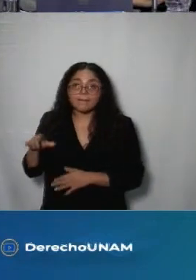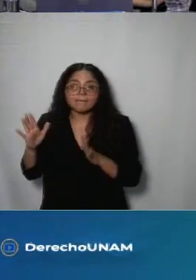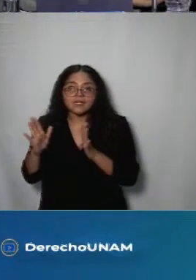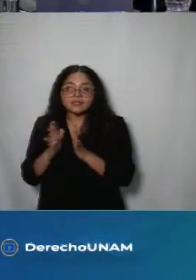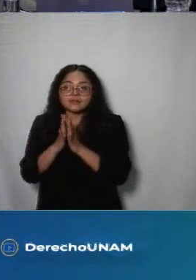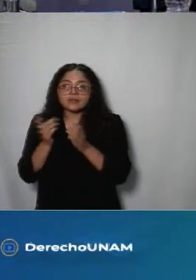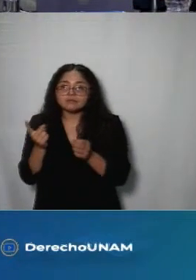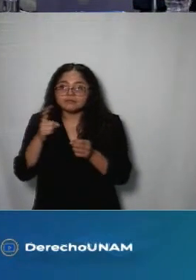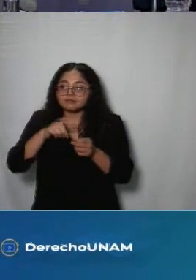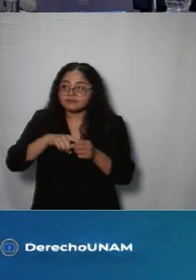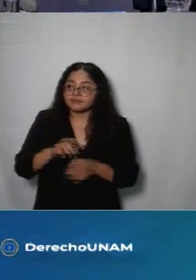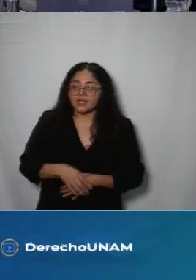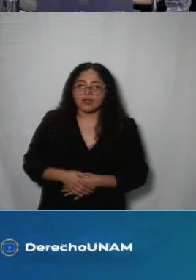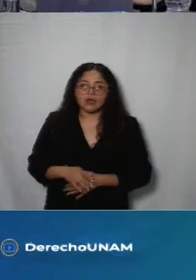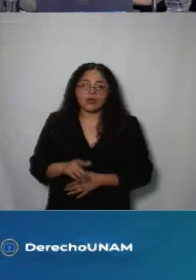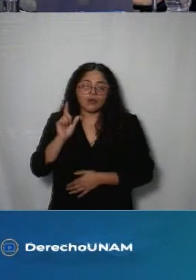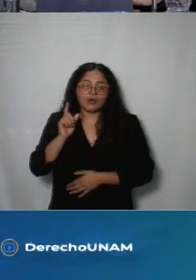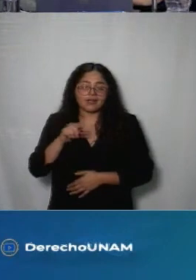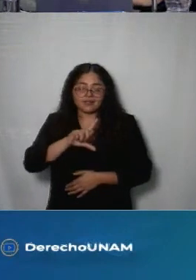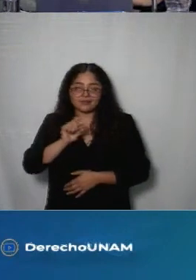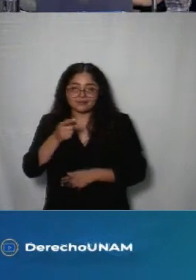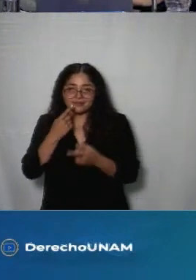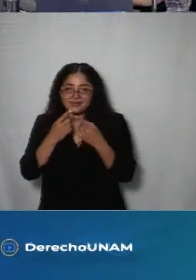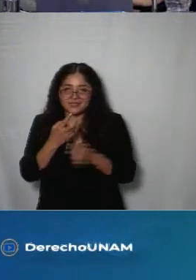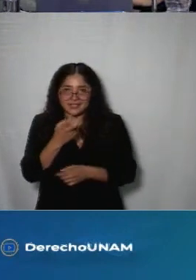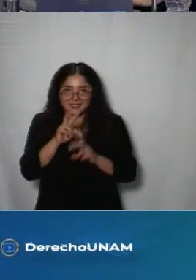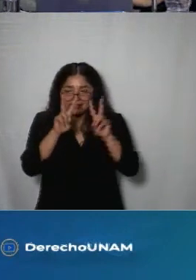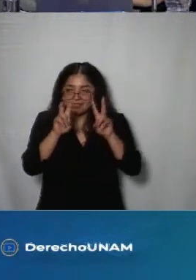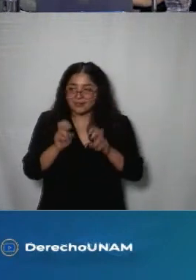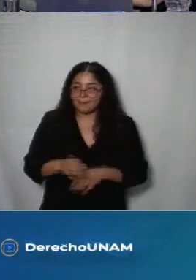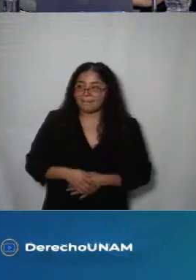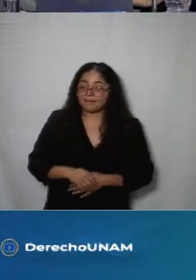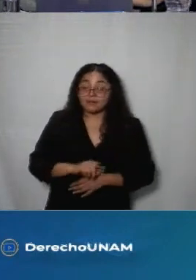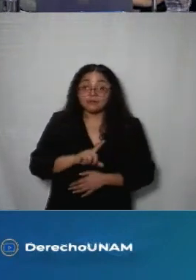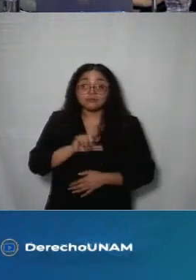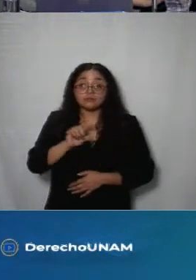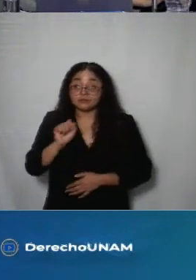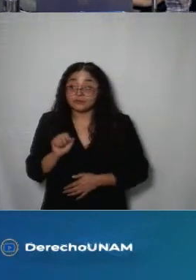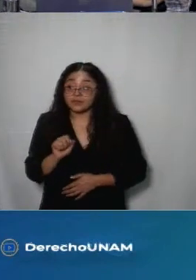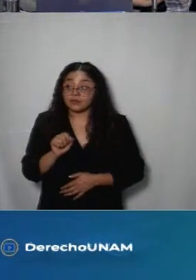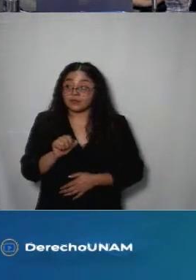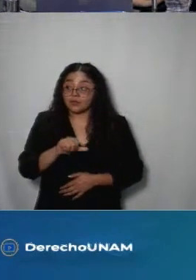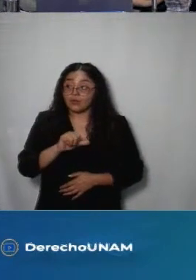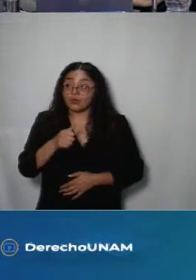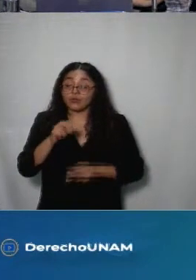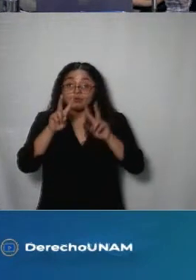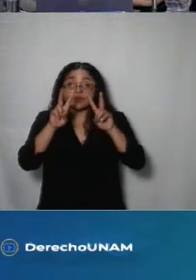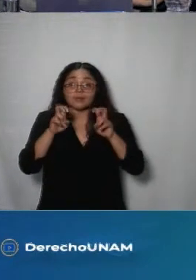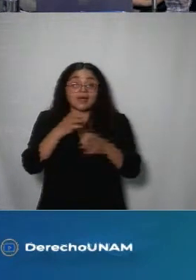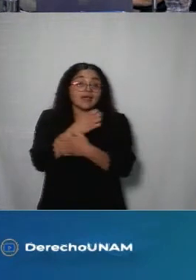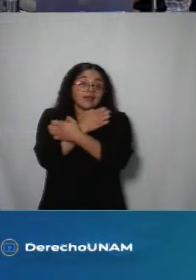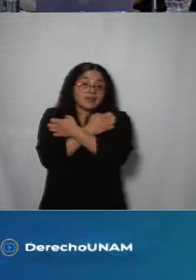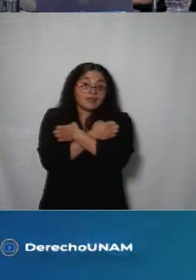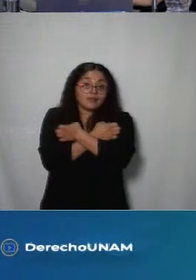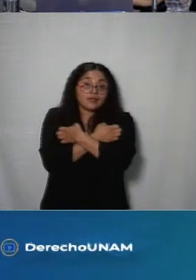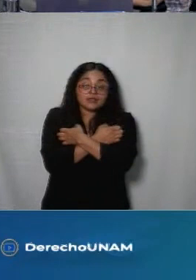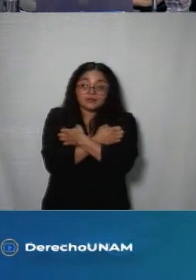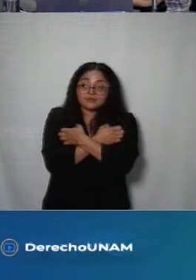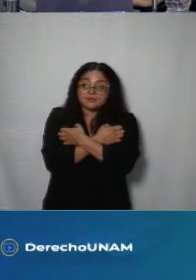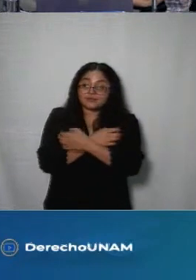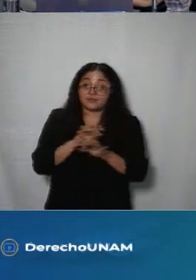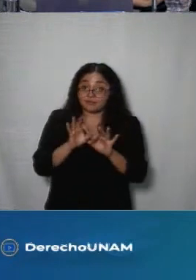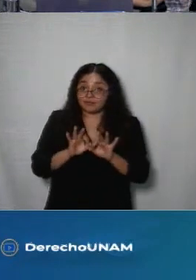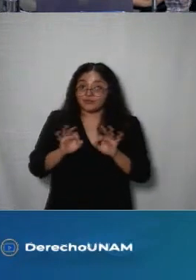ya entrar ahí que ya lo comentará la comisionada no entra ahí y luego está también otro eje que es el de educación que nos parece